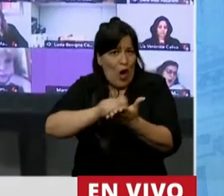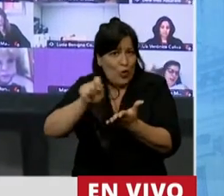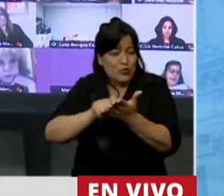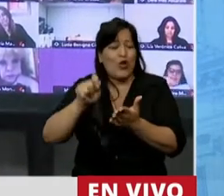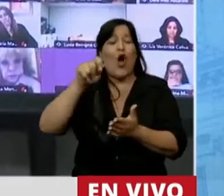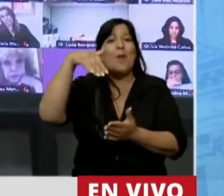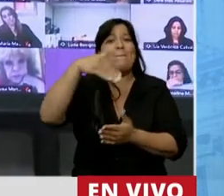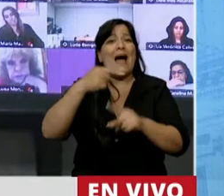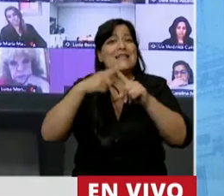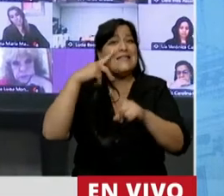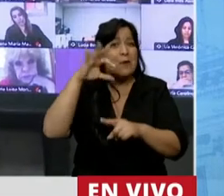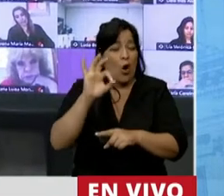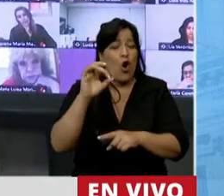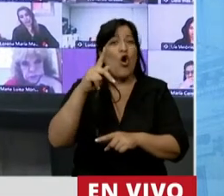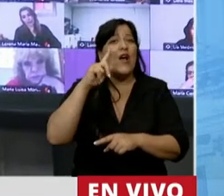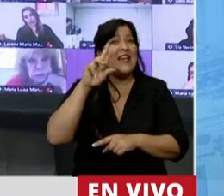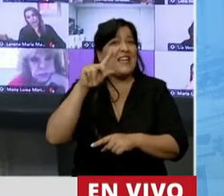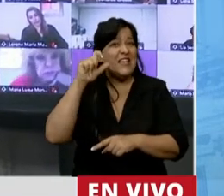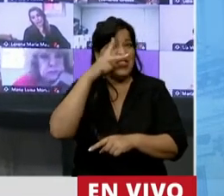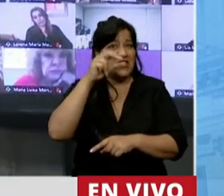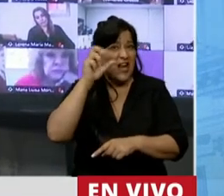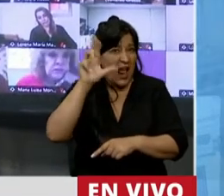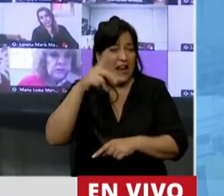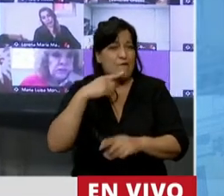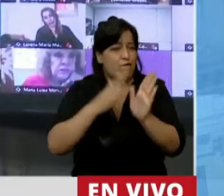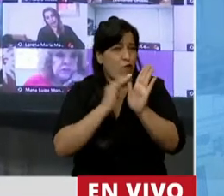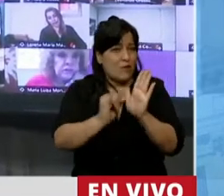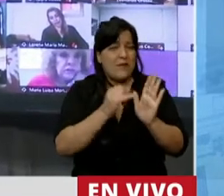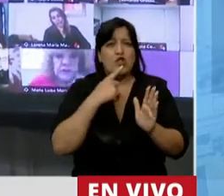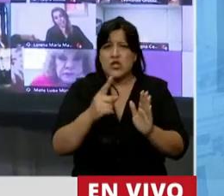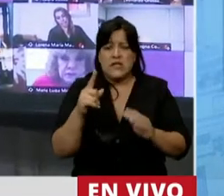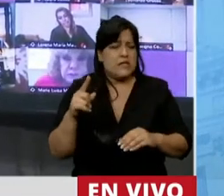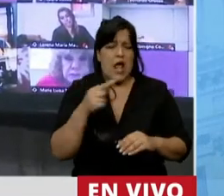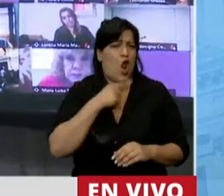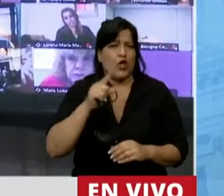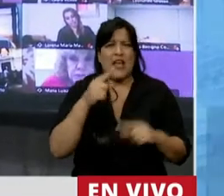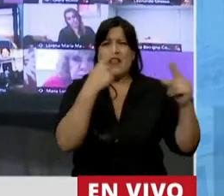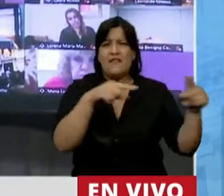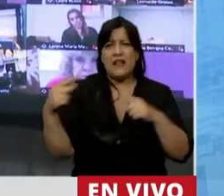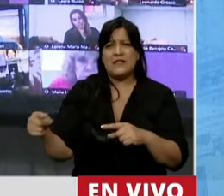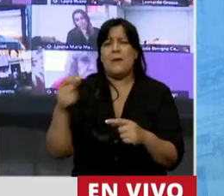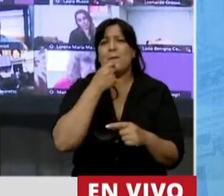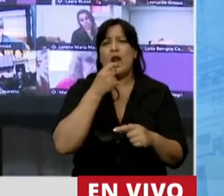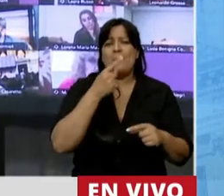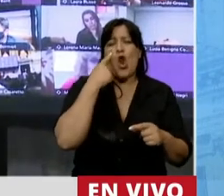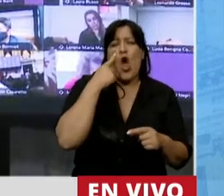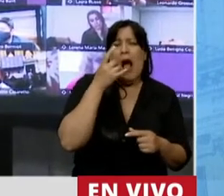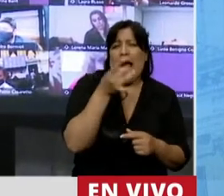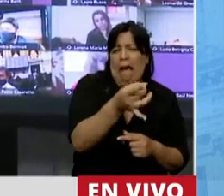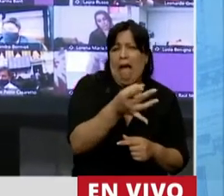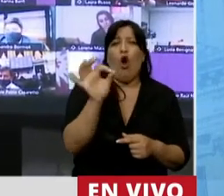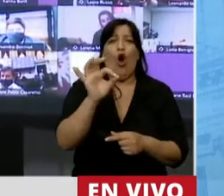Máximo Kirchner, en la fundamentación, que dice que no pretende diferenciar de aquellos que son provocados o